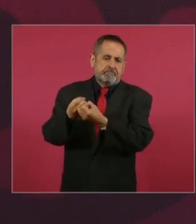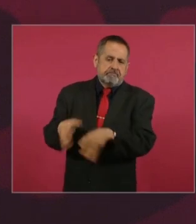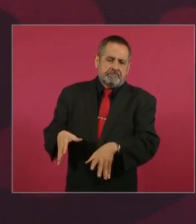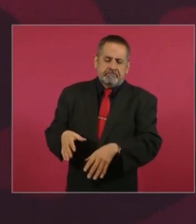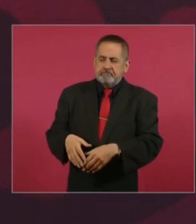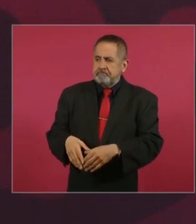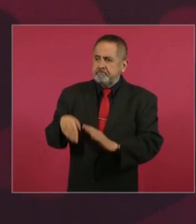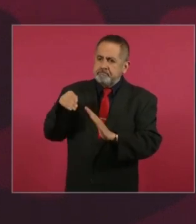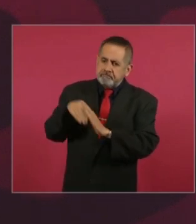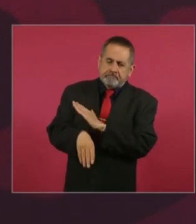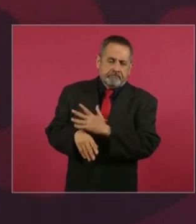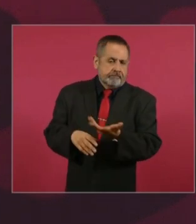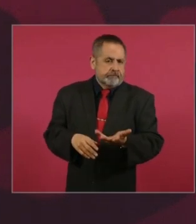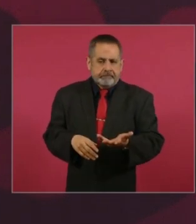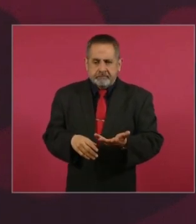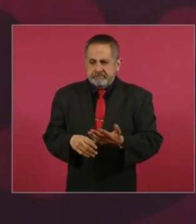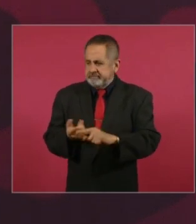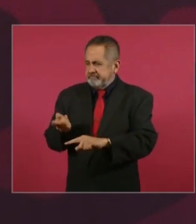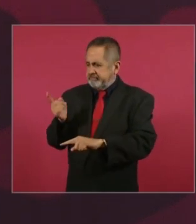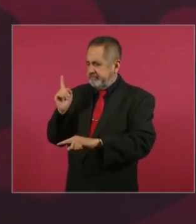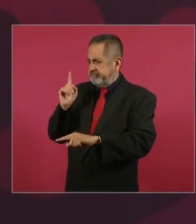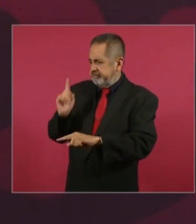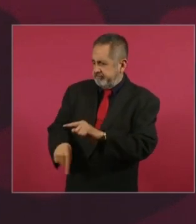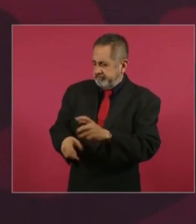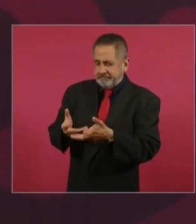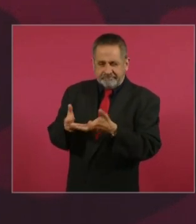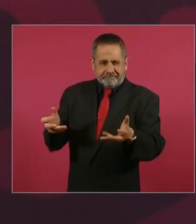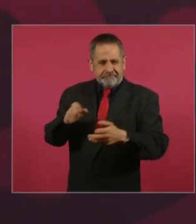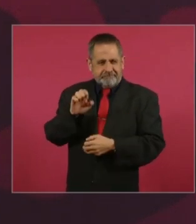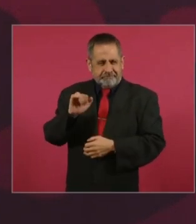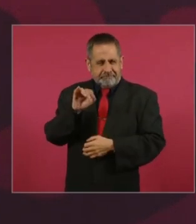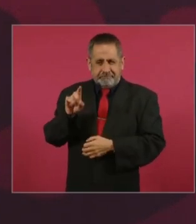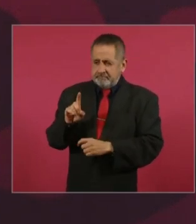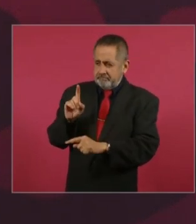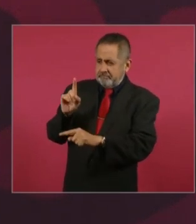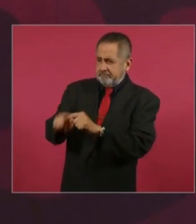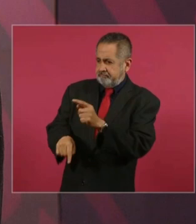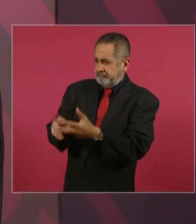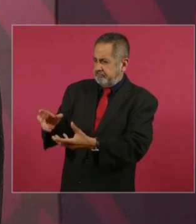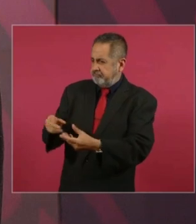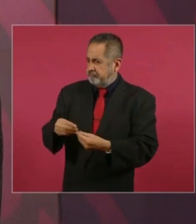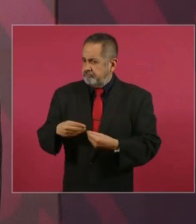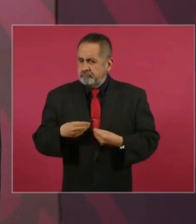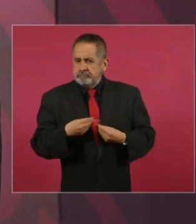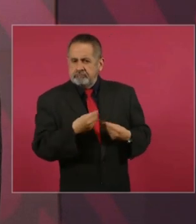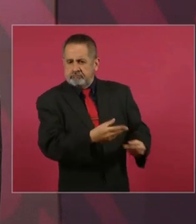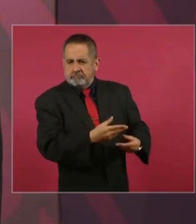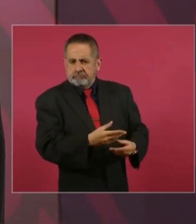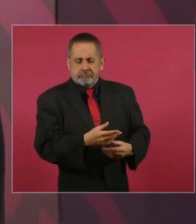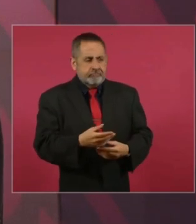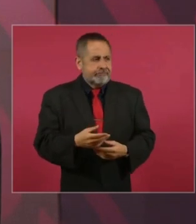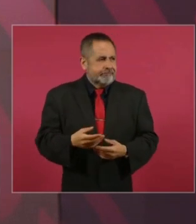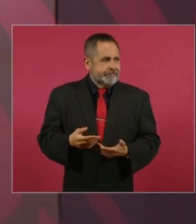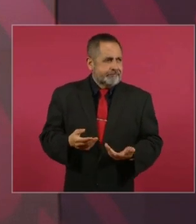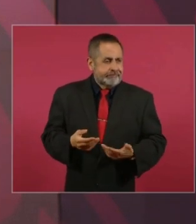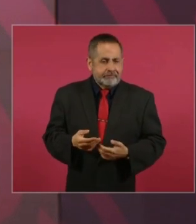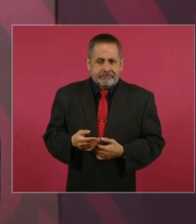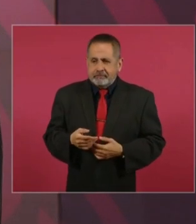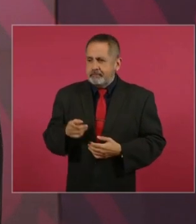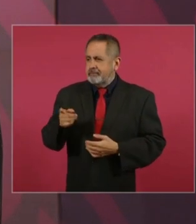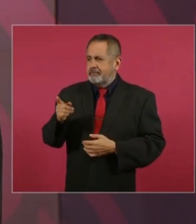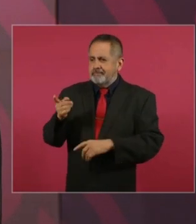Se entregaron las tierras ejidales, es decir, se